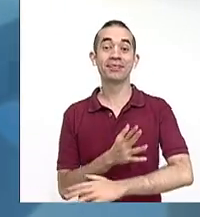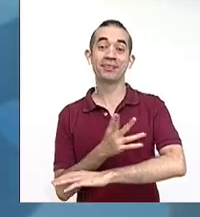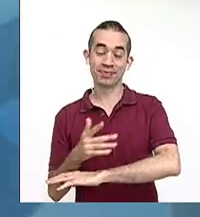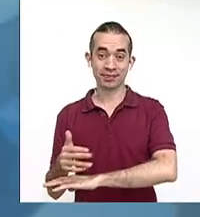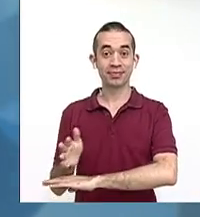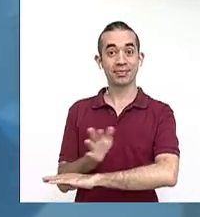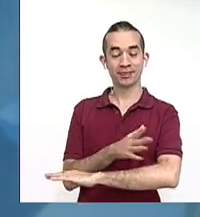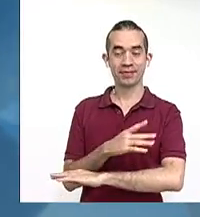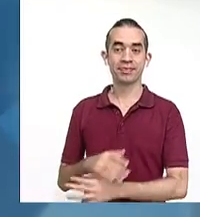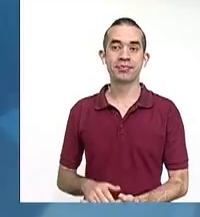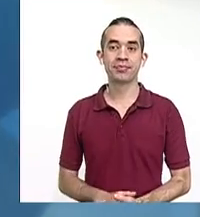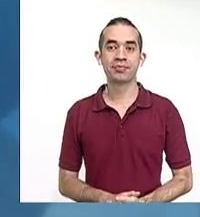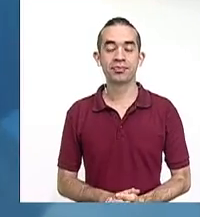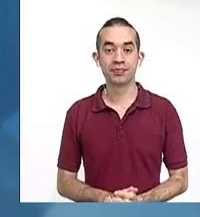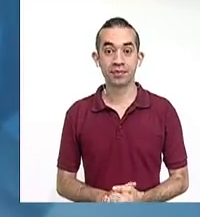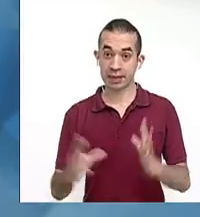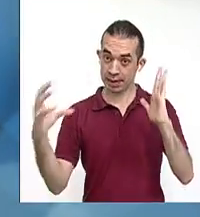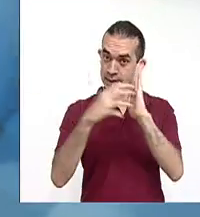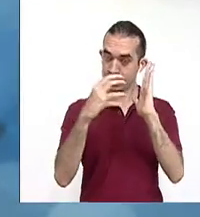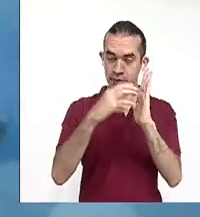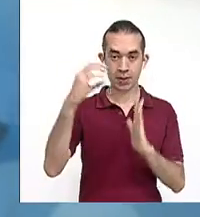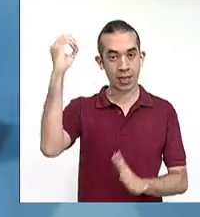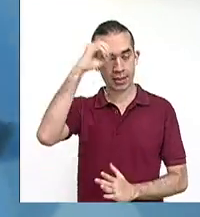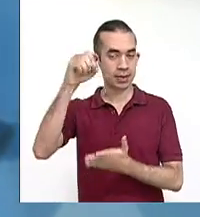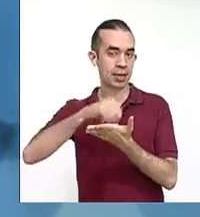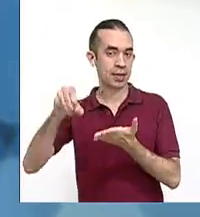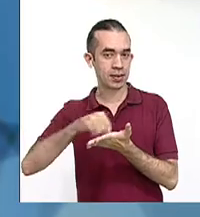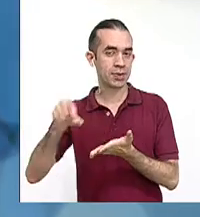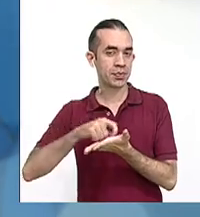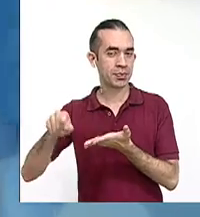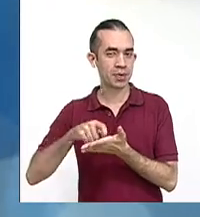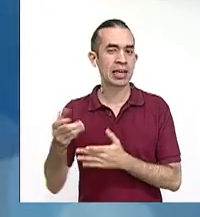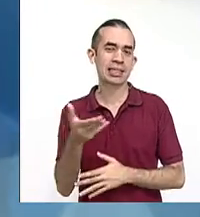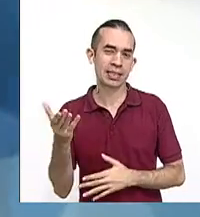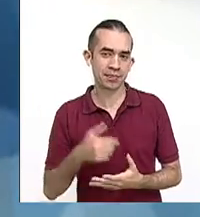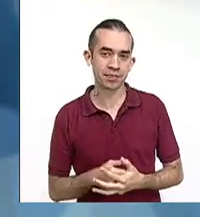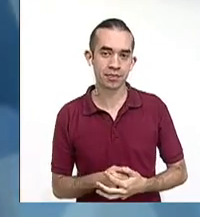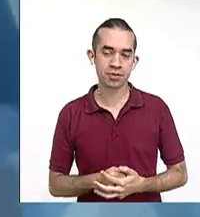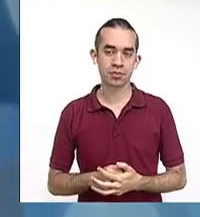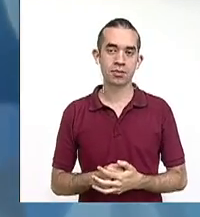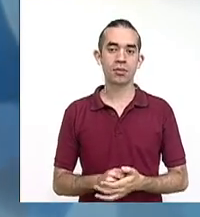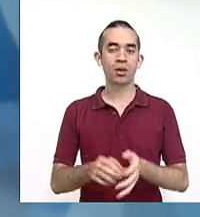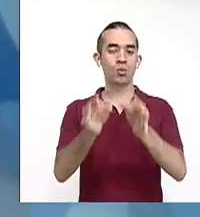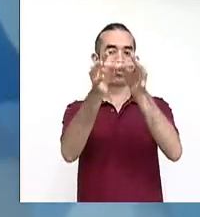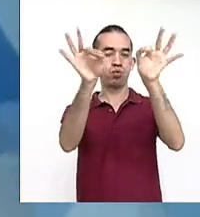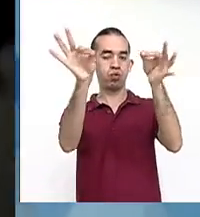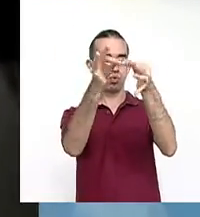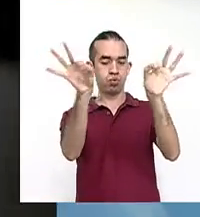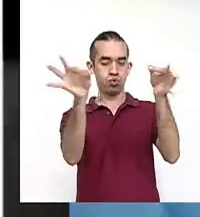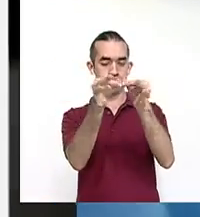Nos referimos a los textos ensayísticos como aquellas composiciones escritas en prosa.